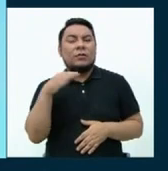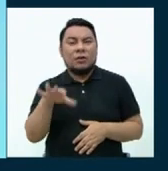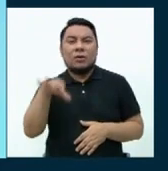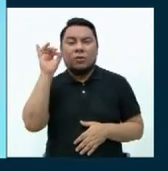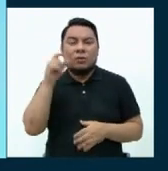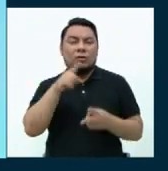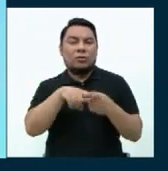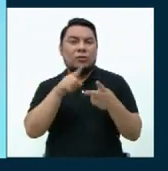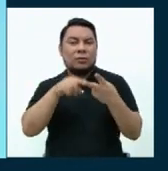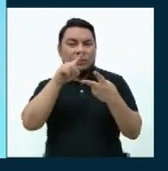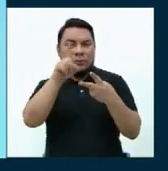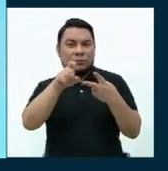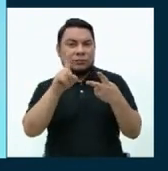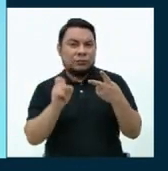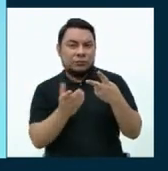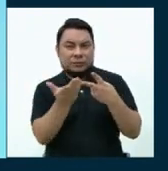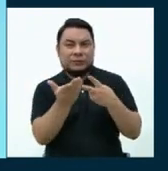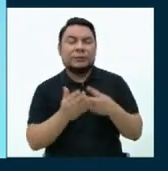una de las dos preguntas.